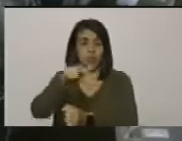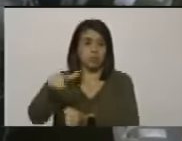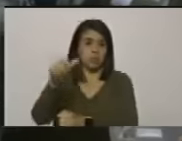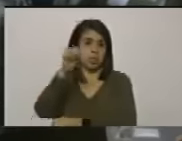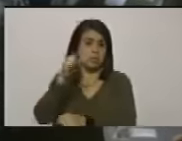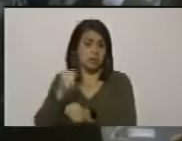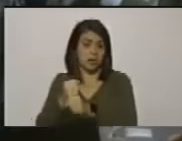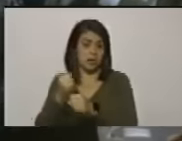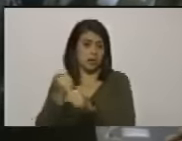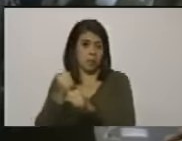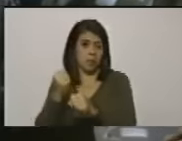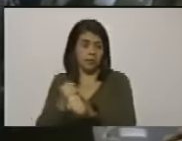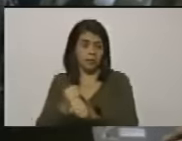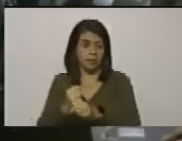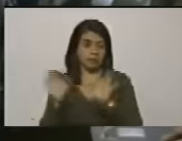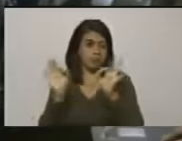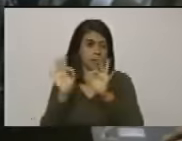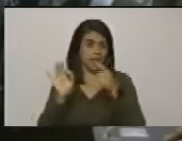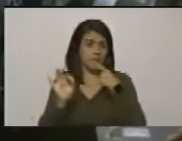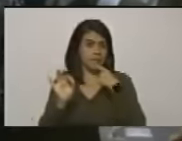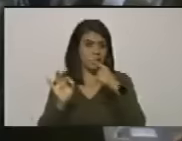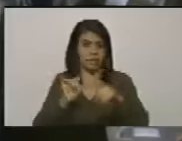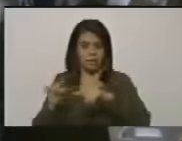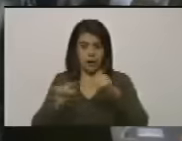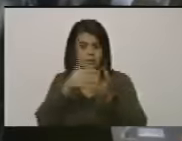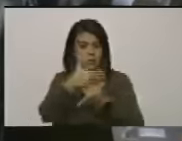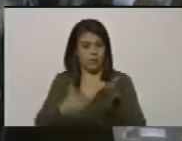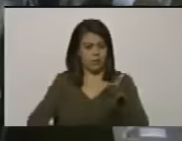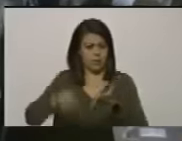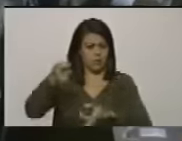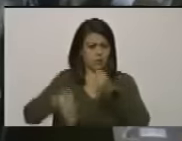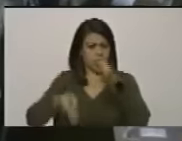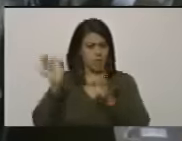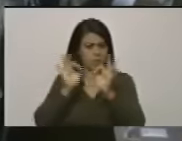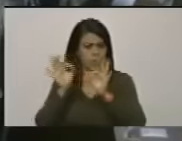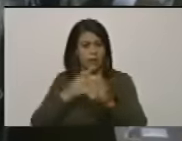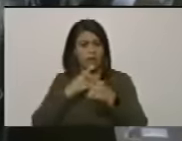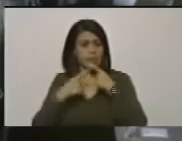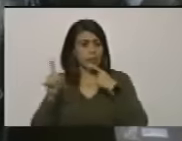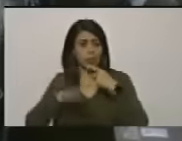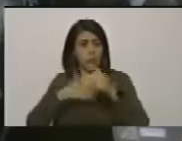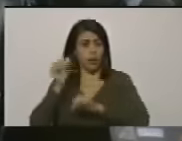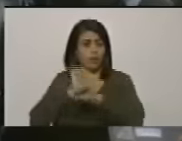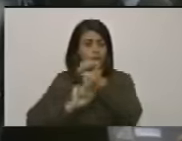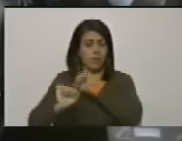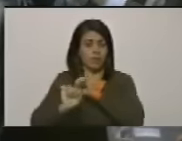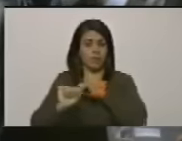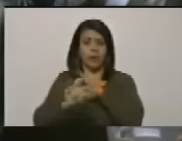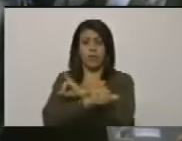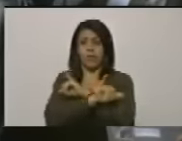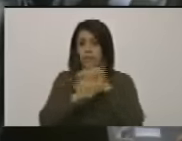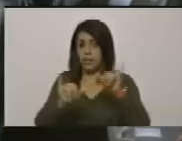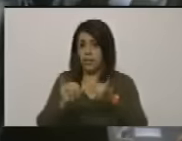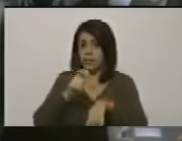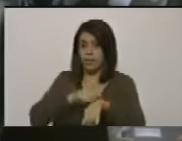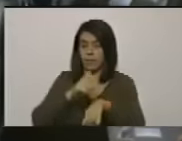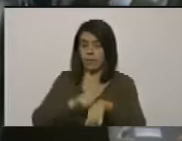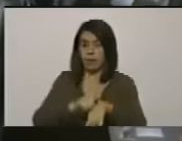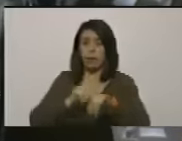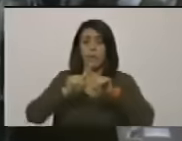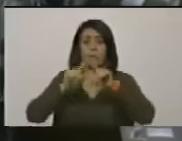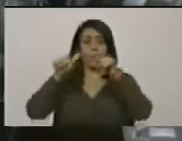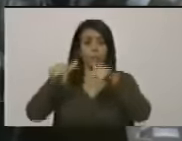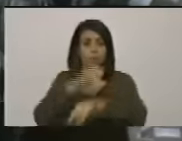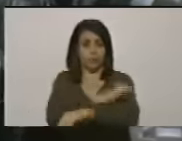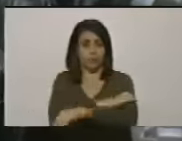sindicales gremiales sin ninguna orden de ningún tribunal cuando se les niega el derecho a la defensa pero en todo caso esta